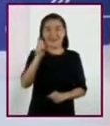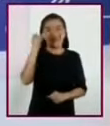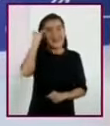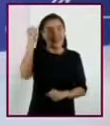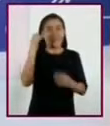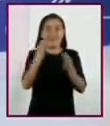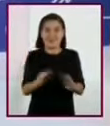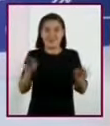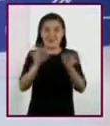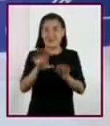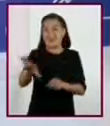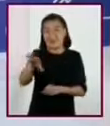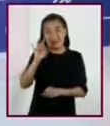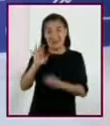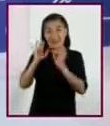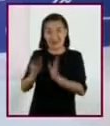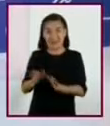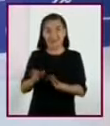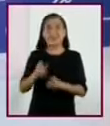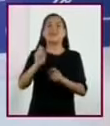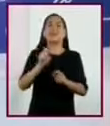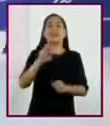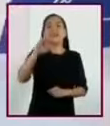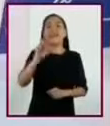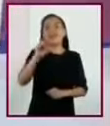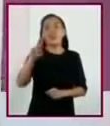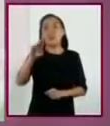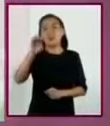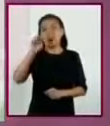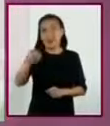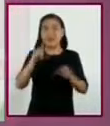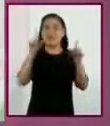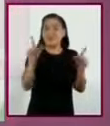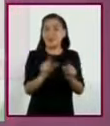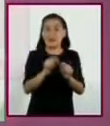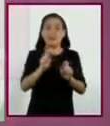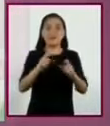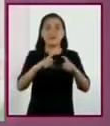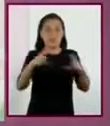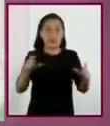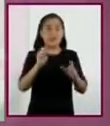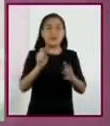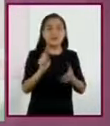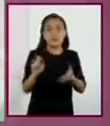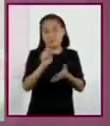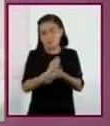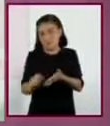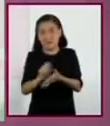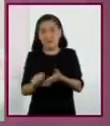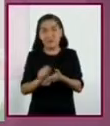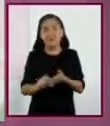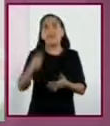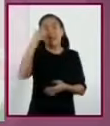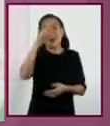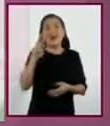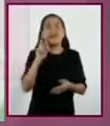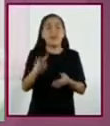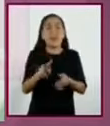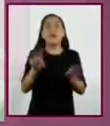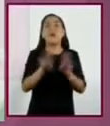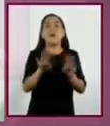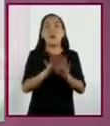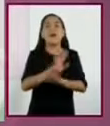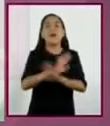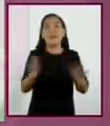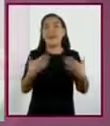principales, las podemos incluir en un resumen o escribirlas en una nota a un costado del párrafo para tener un